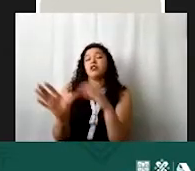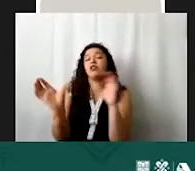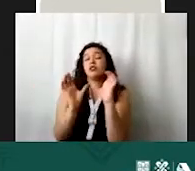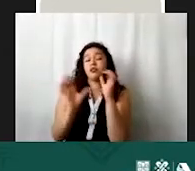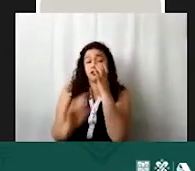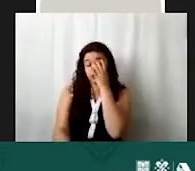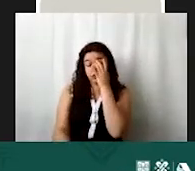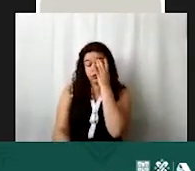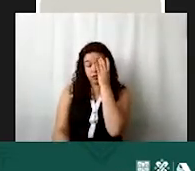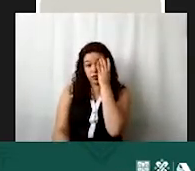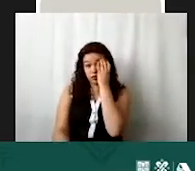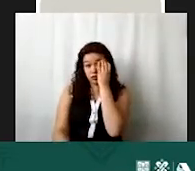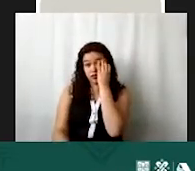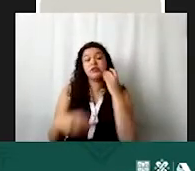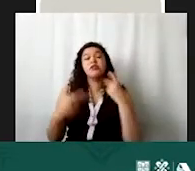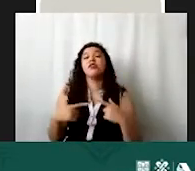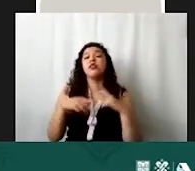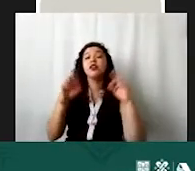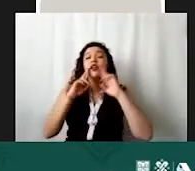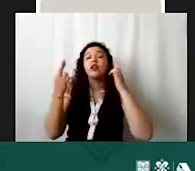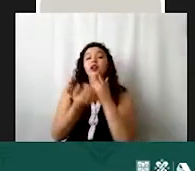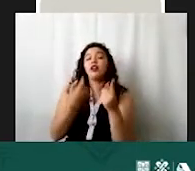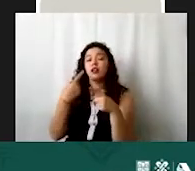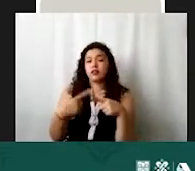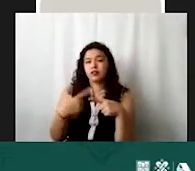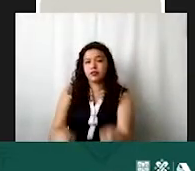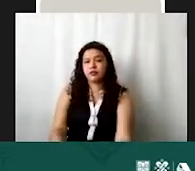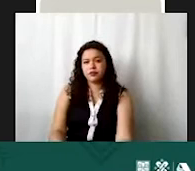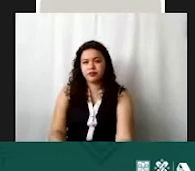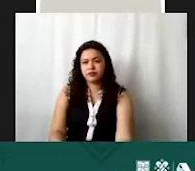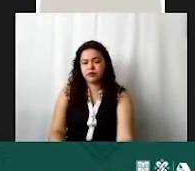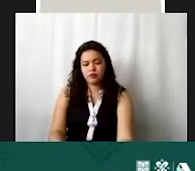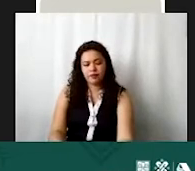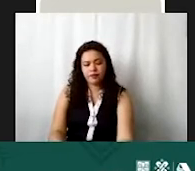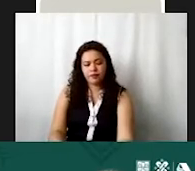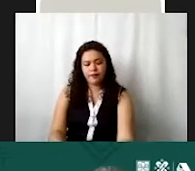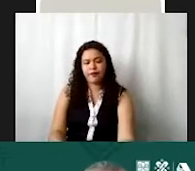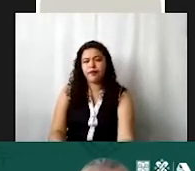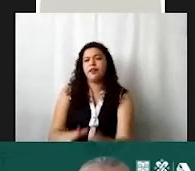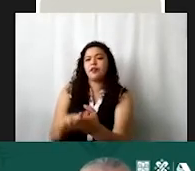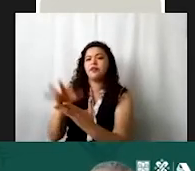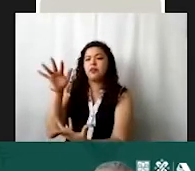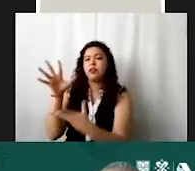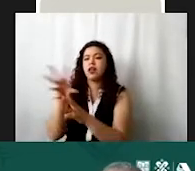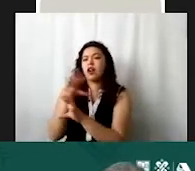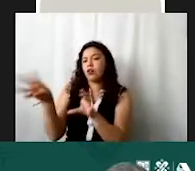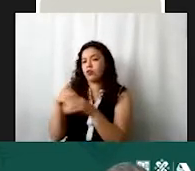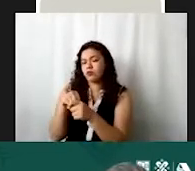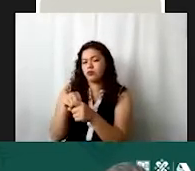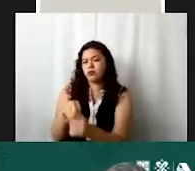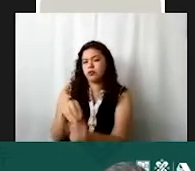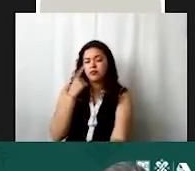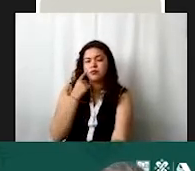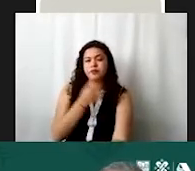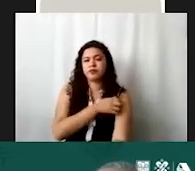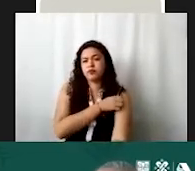estuvieron en la sesión este si hubo mayoría o totalidad ojo sabemos